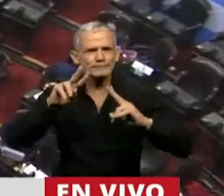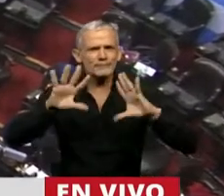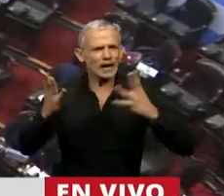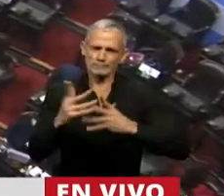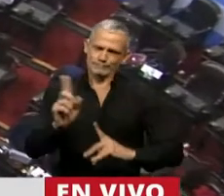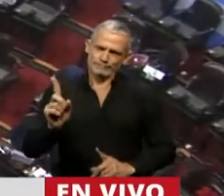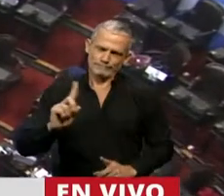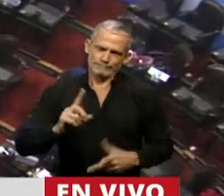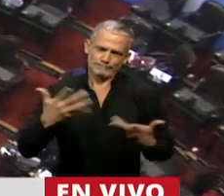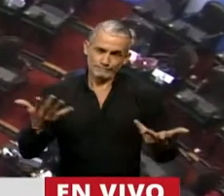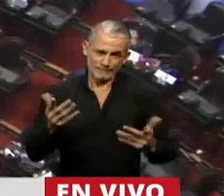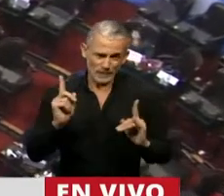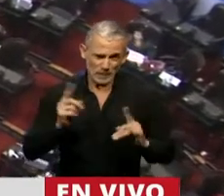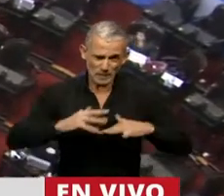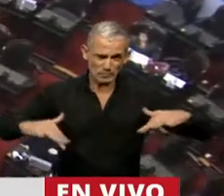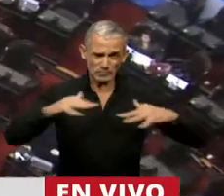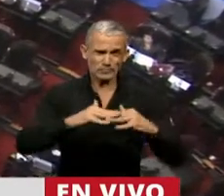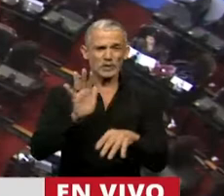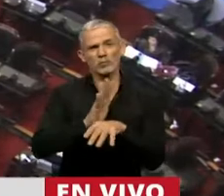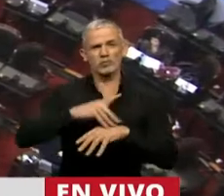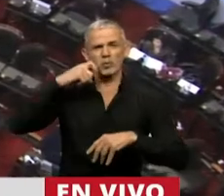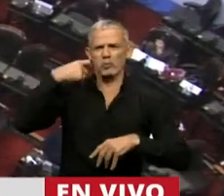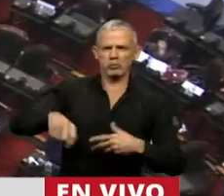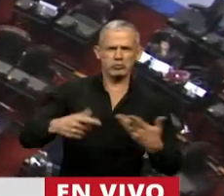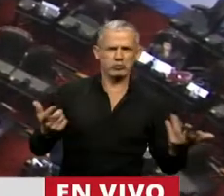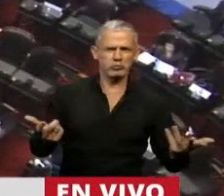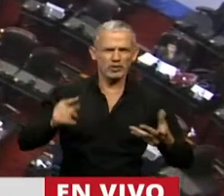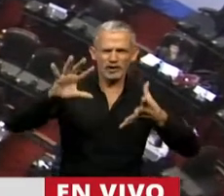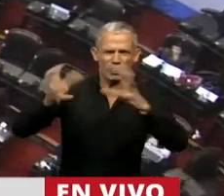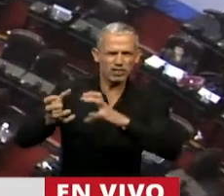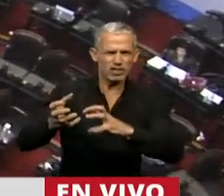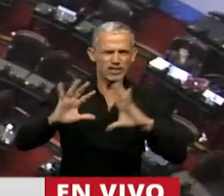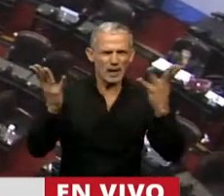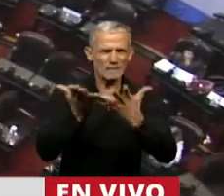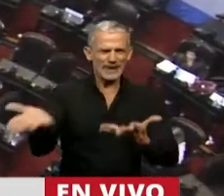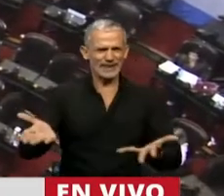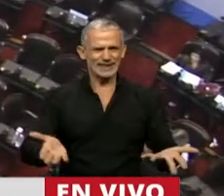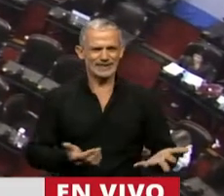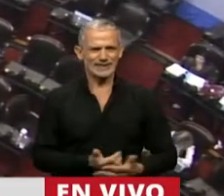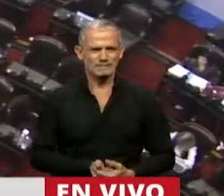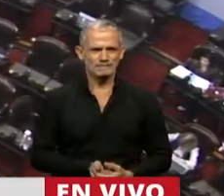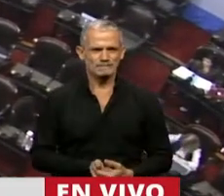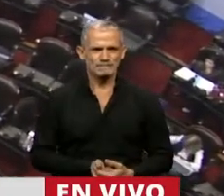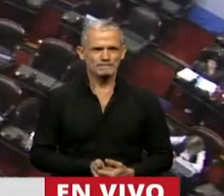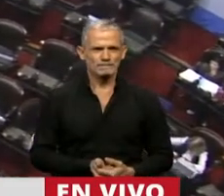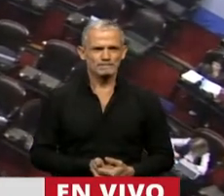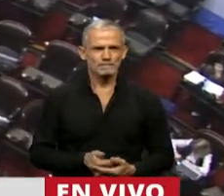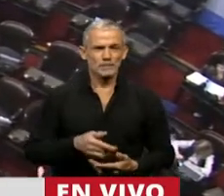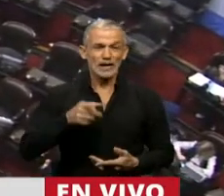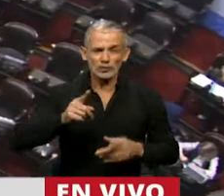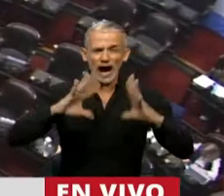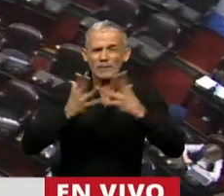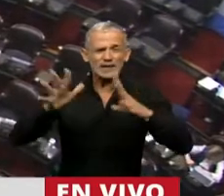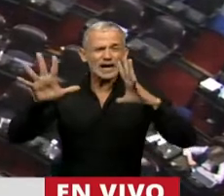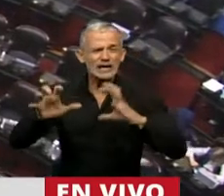ambiente, sino, como se ha dicho aquí, son violatorios y causan mucho daño al medio ambiente. También quiero decir que